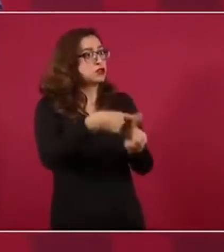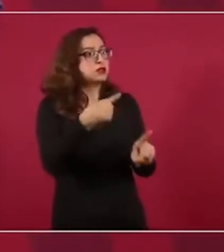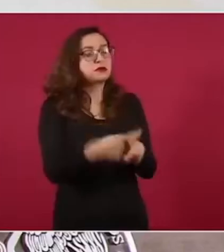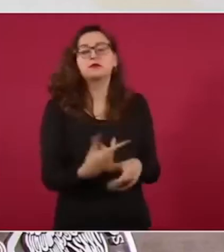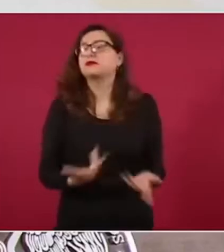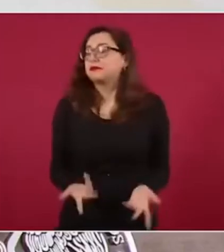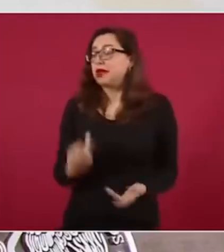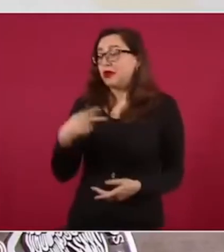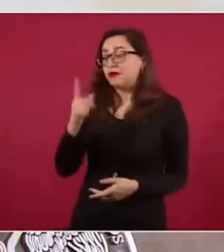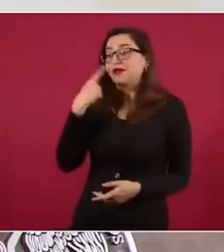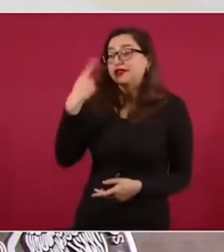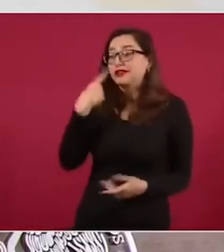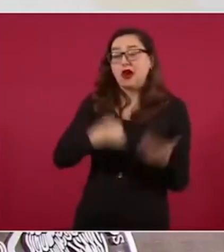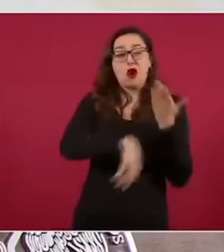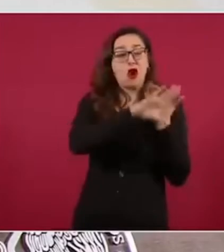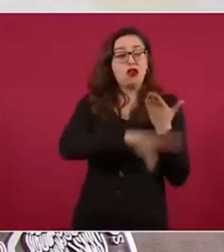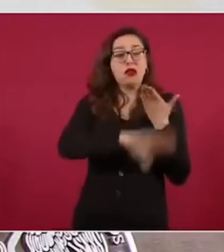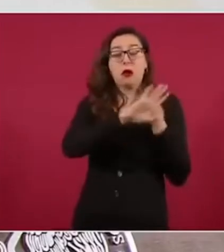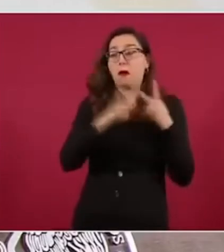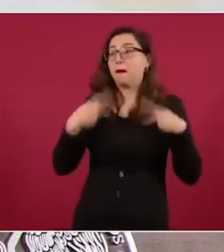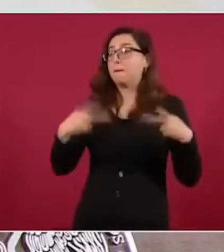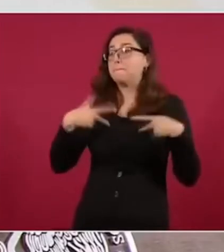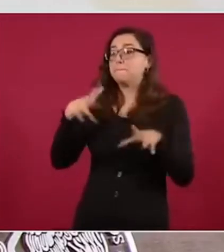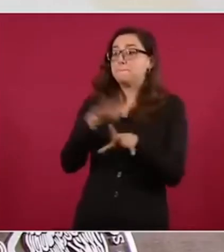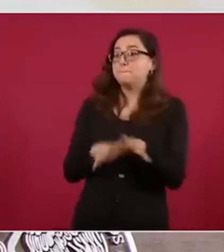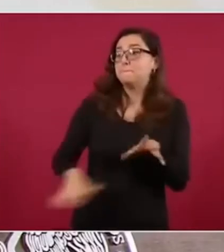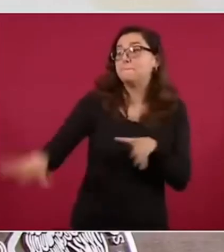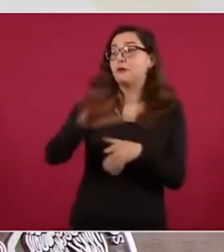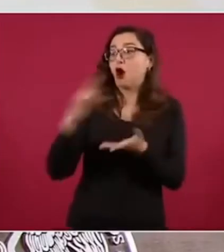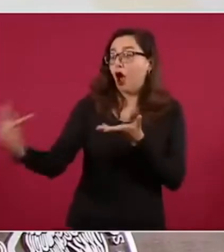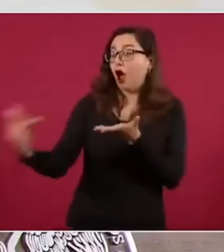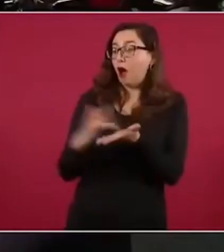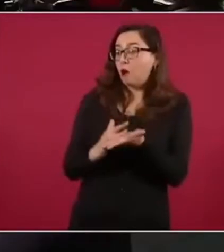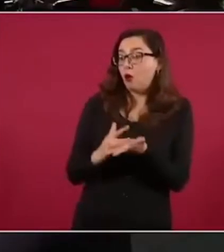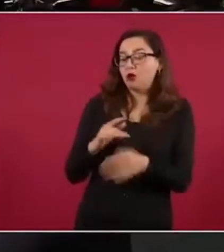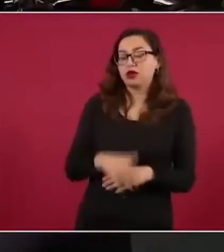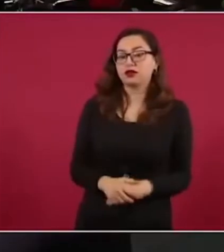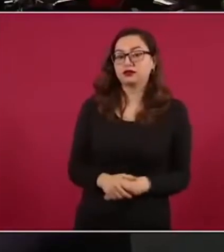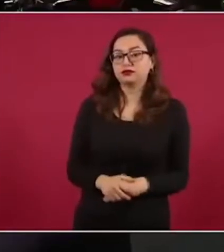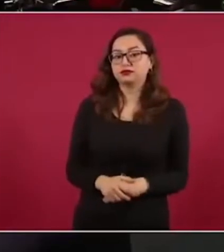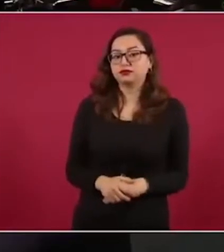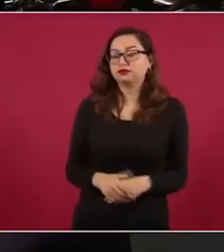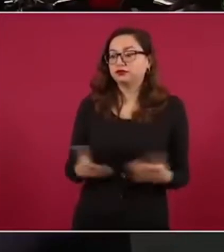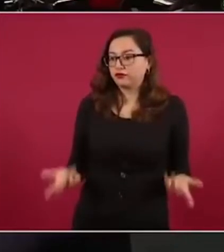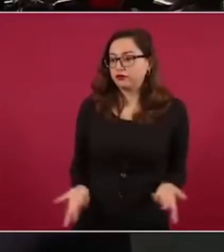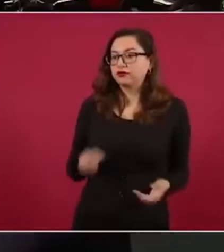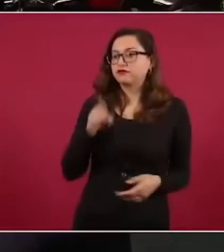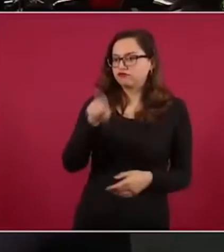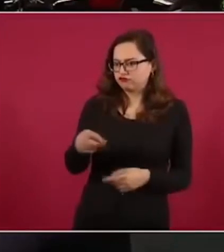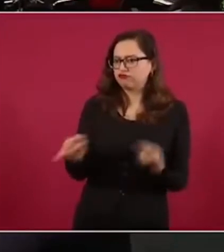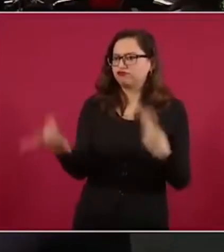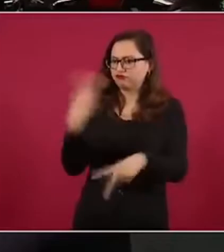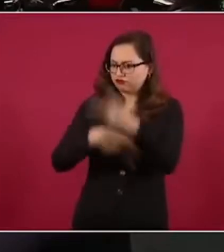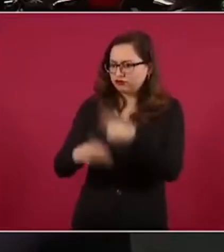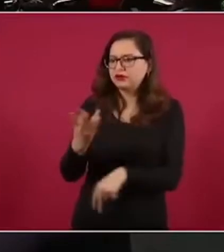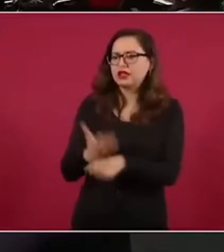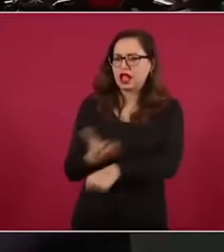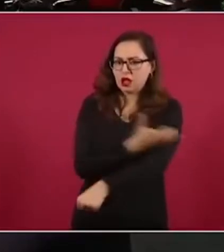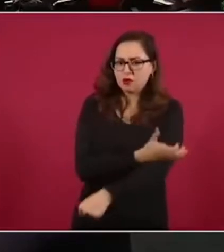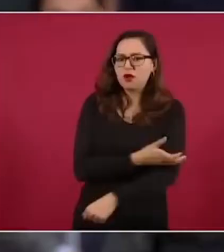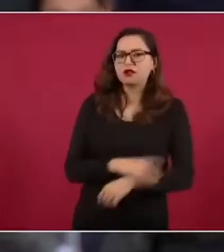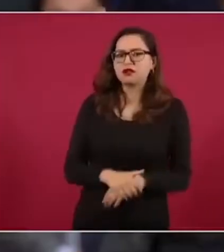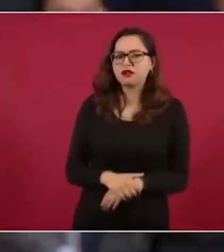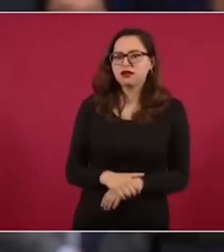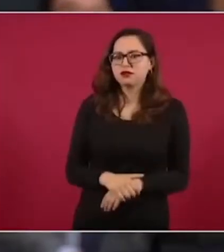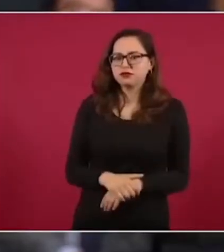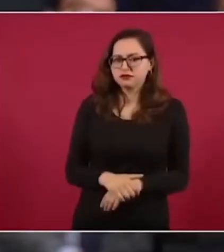nos está apoyando. Y yo te invito a que nos sigas acompañando, o sea, para